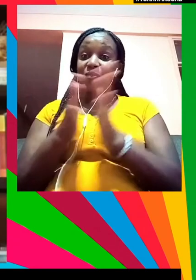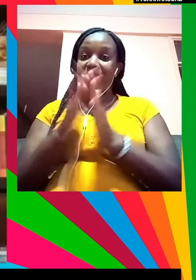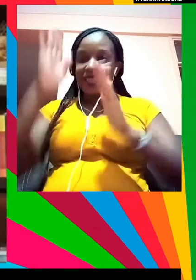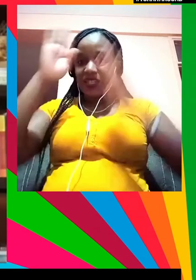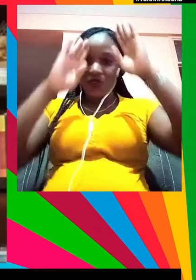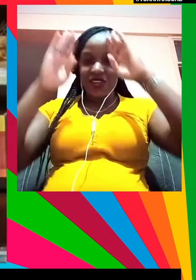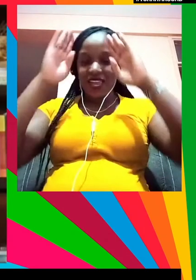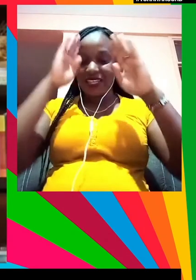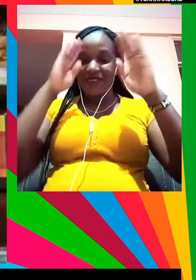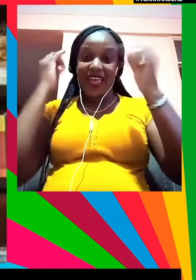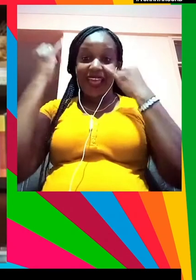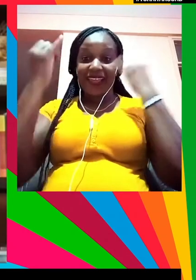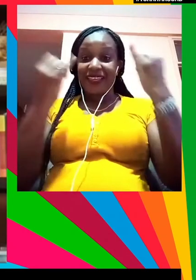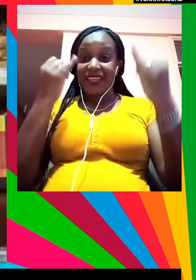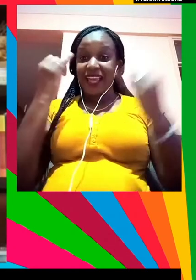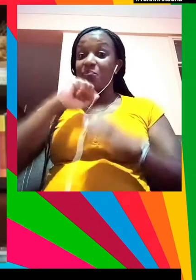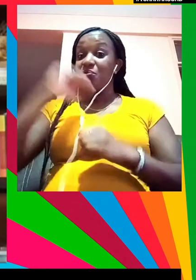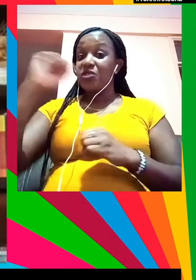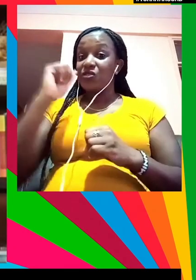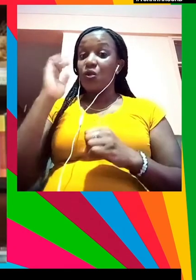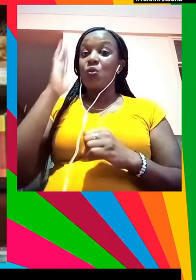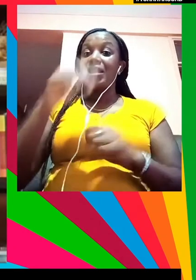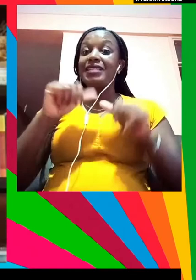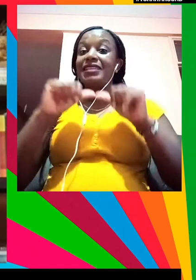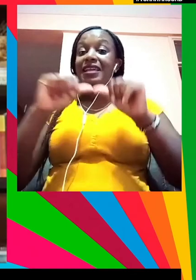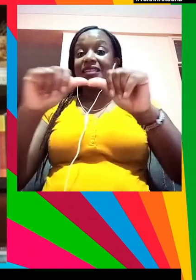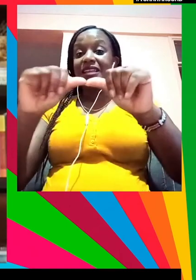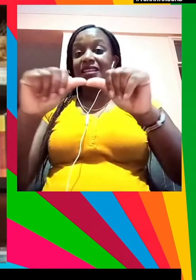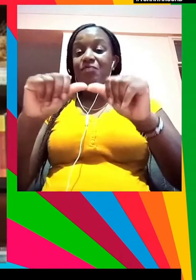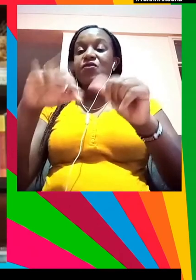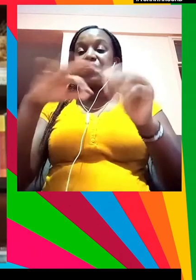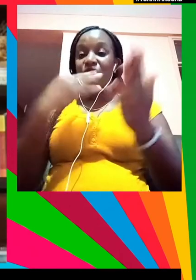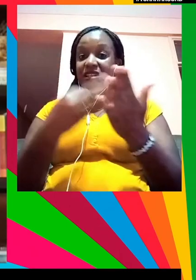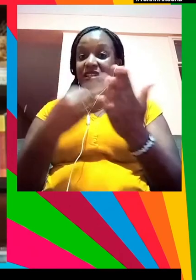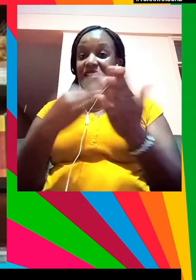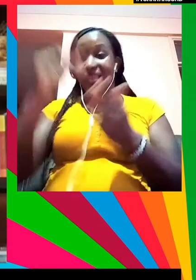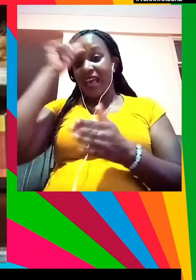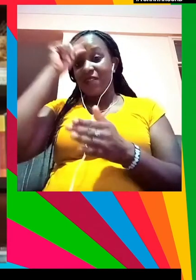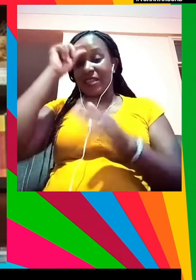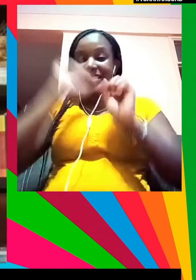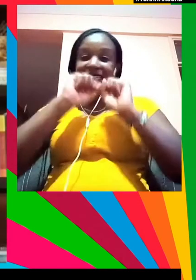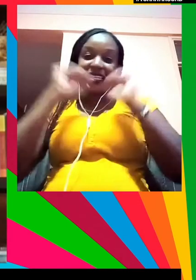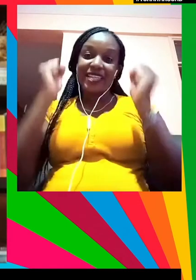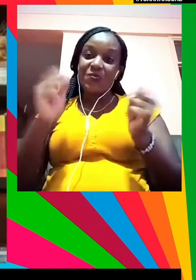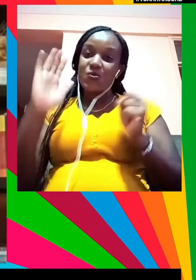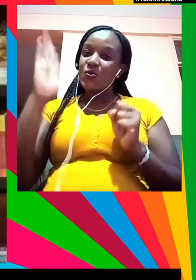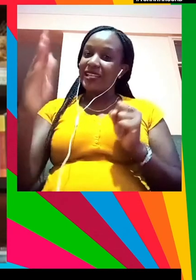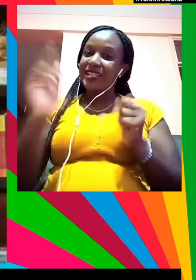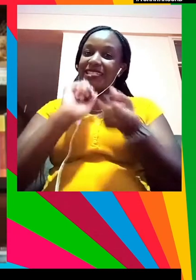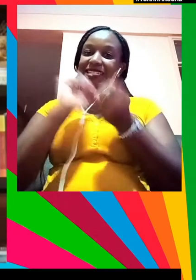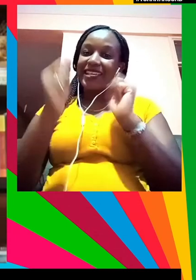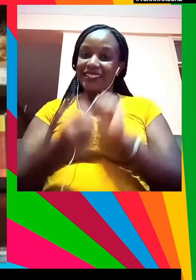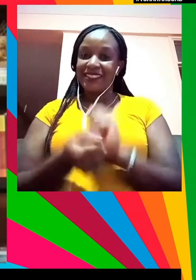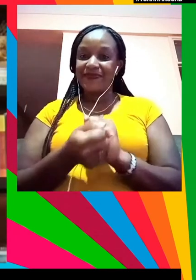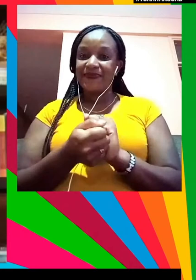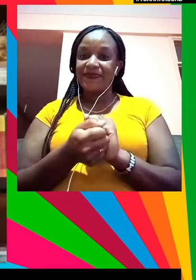Con el equilibrio correcto de ideas innovadoras, presión política, voluntad pública y financiación sostenible,